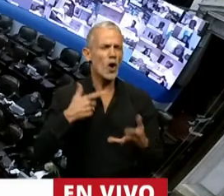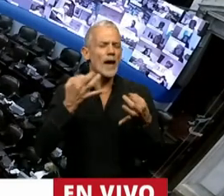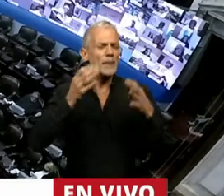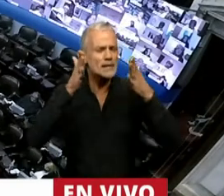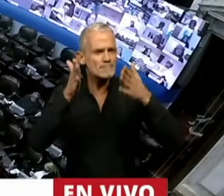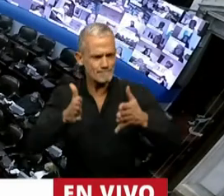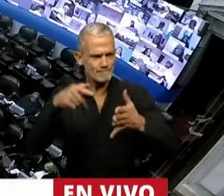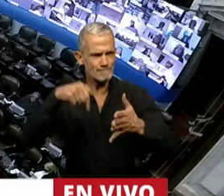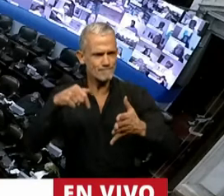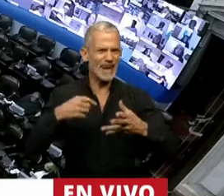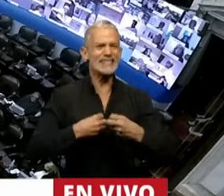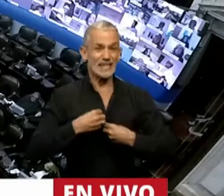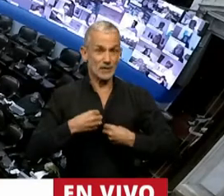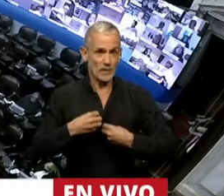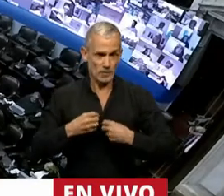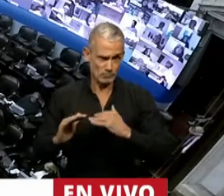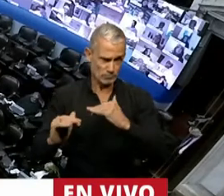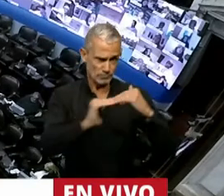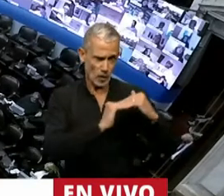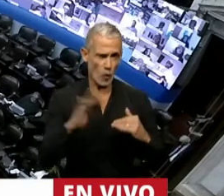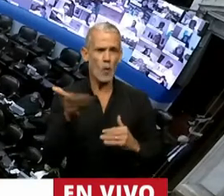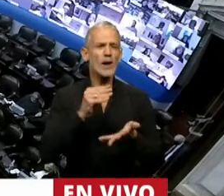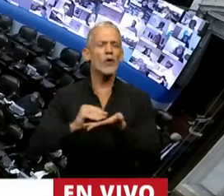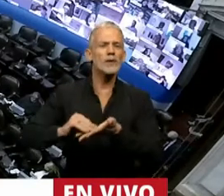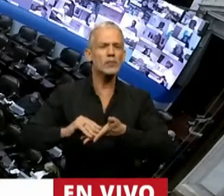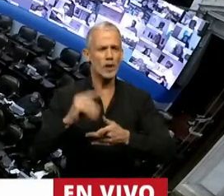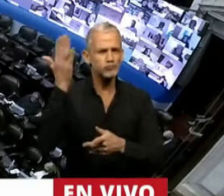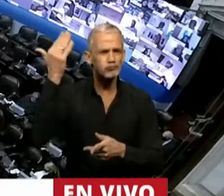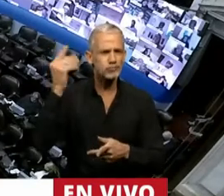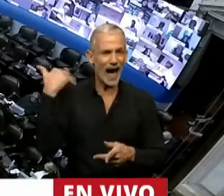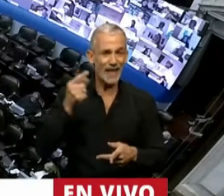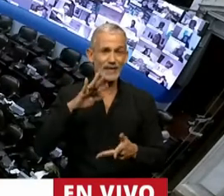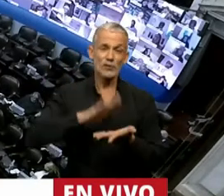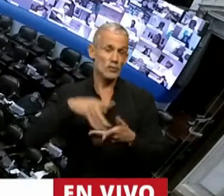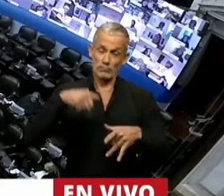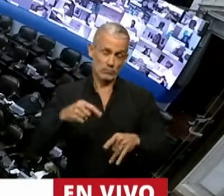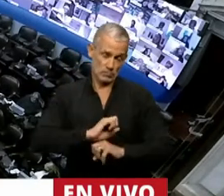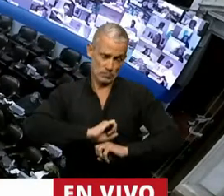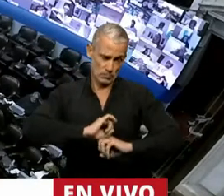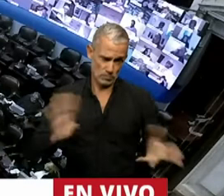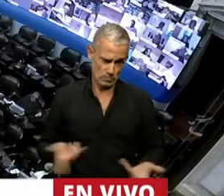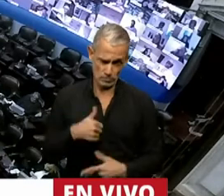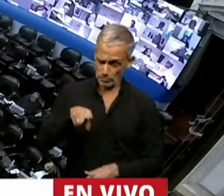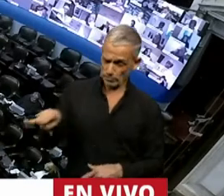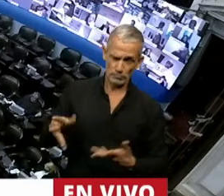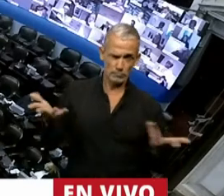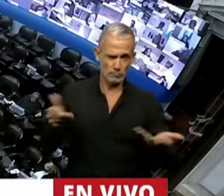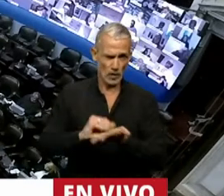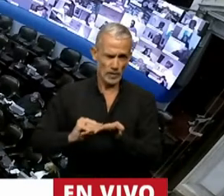en este sentimiento que comparto con muchos de los diputados propinantes sobre el día bochornoso que tuvimos que atravesar,